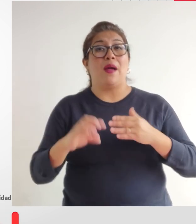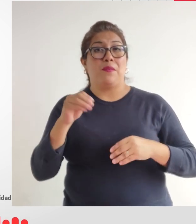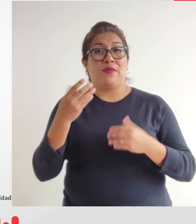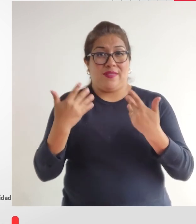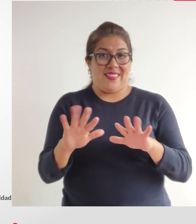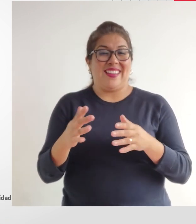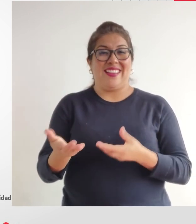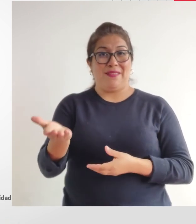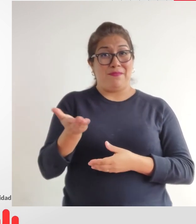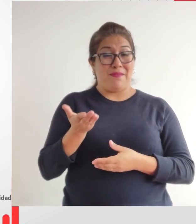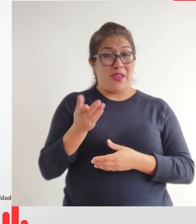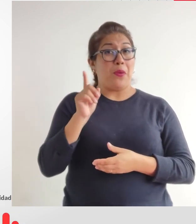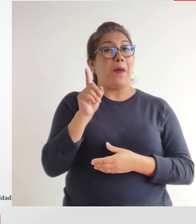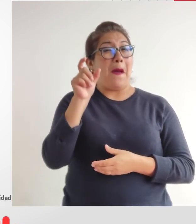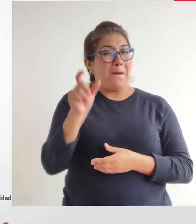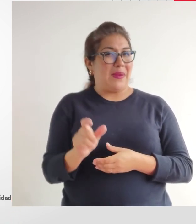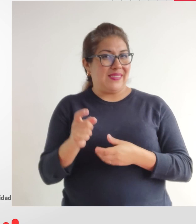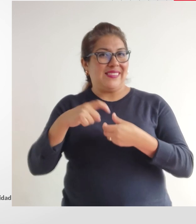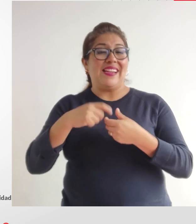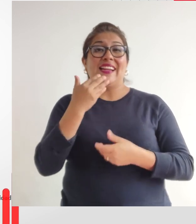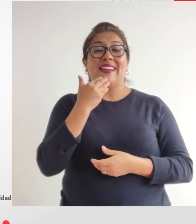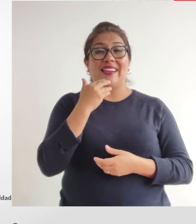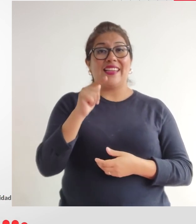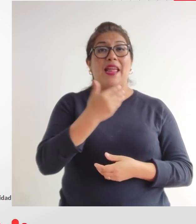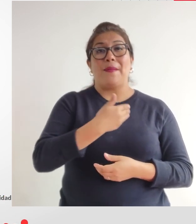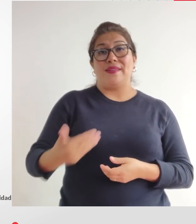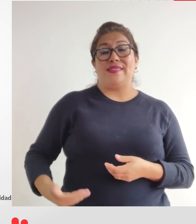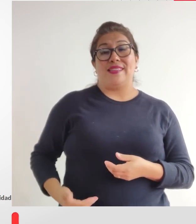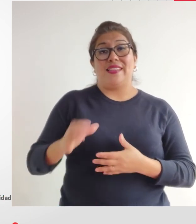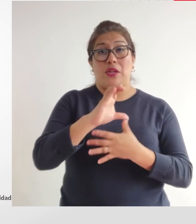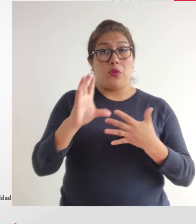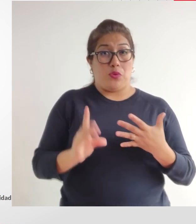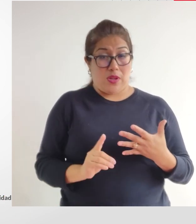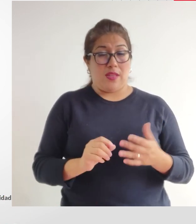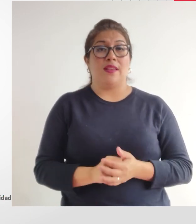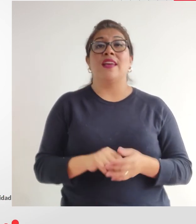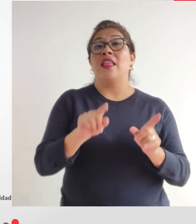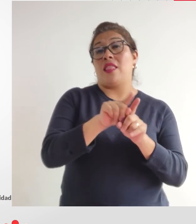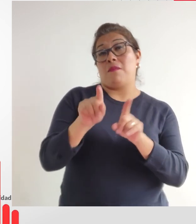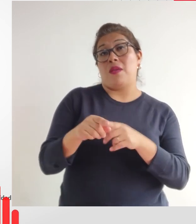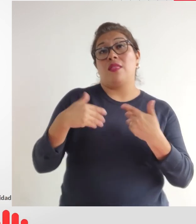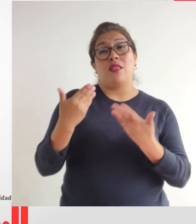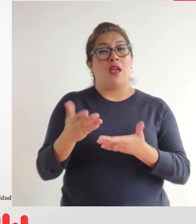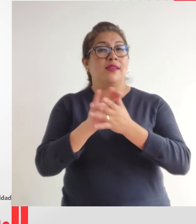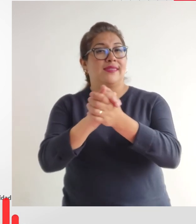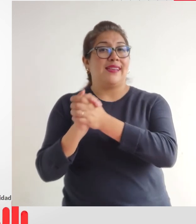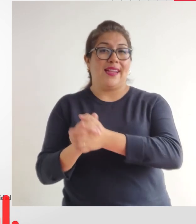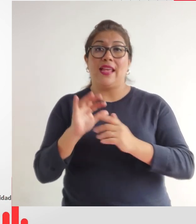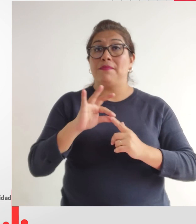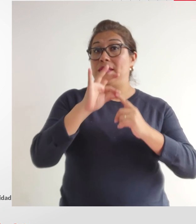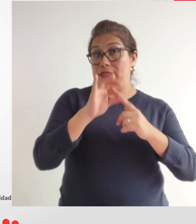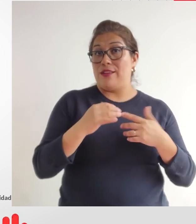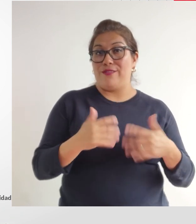tenemos la participación de nuestras autoridades, del presidente de Conadis. También tenemos saludos